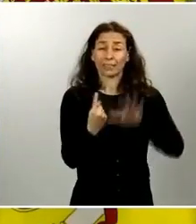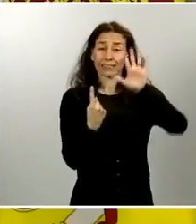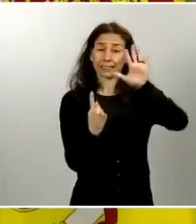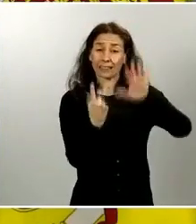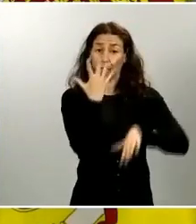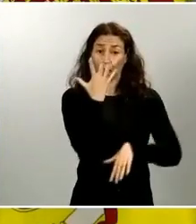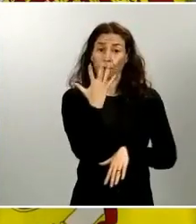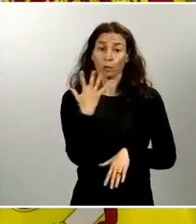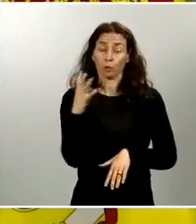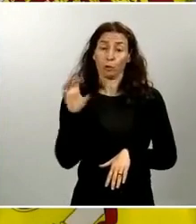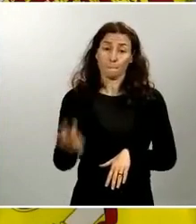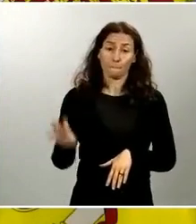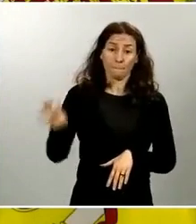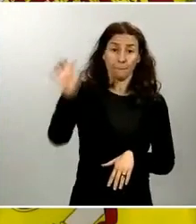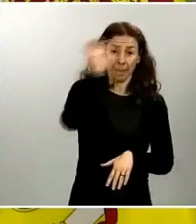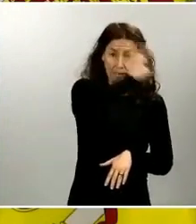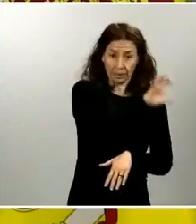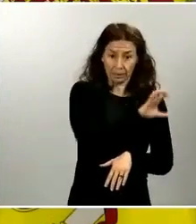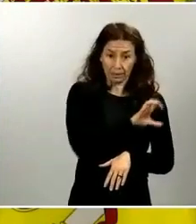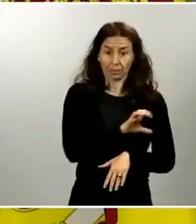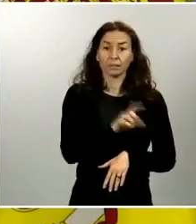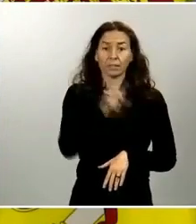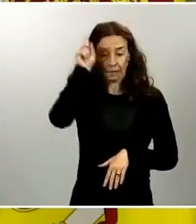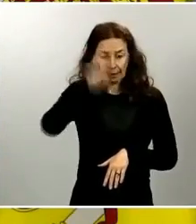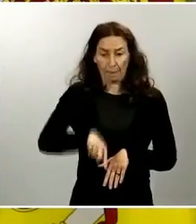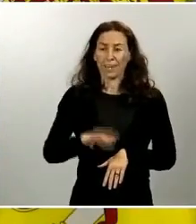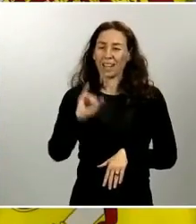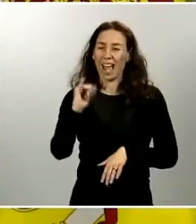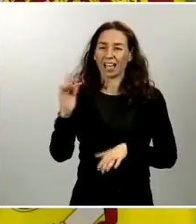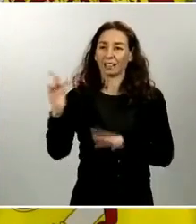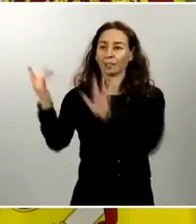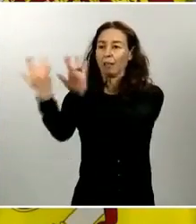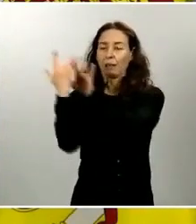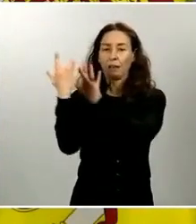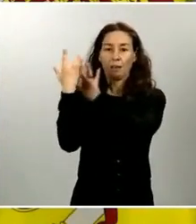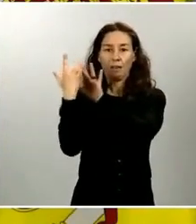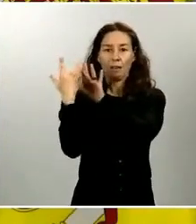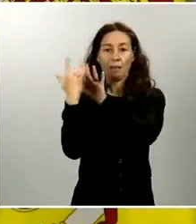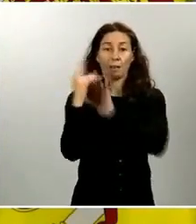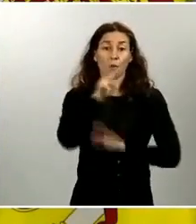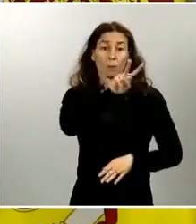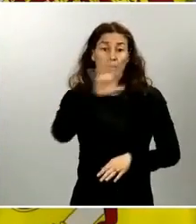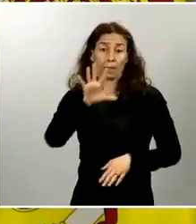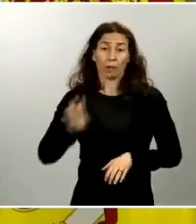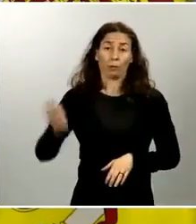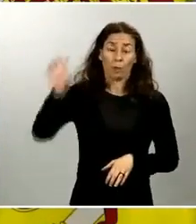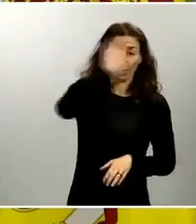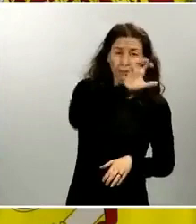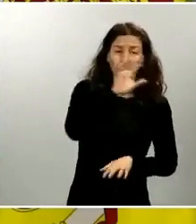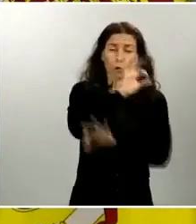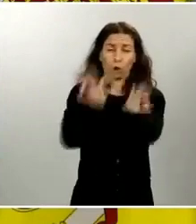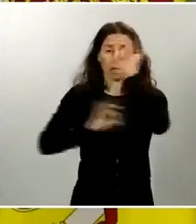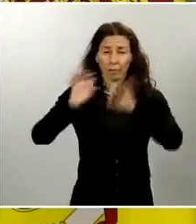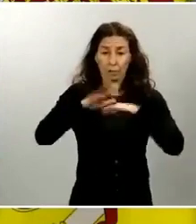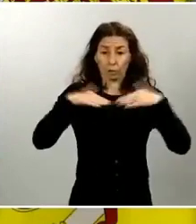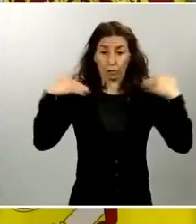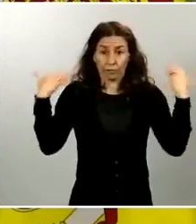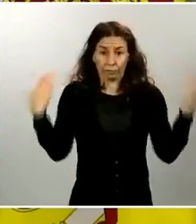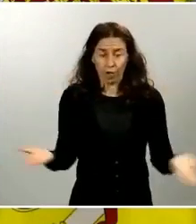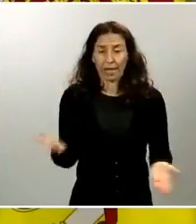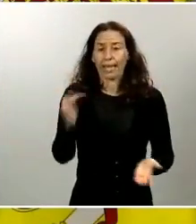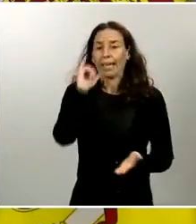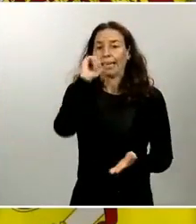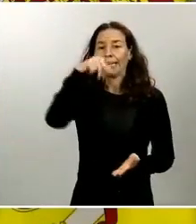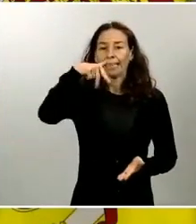además de disponer de oficiales de enlace en 25 países y en organizaciones internacionales como Interpol o Europol